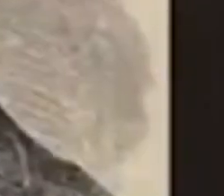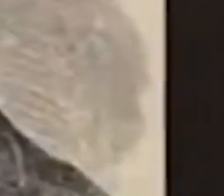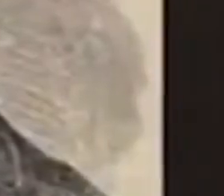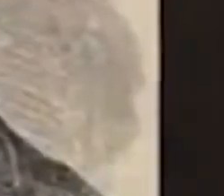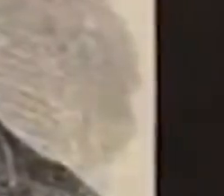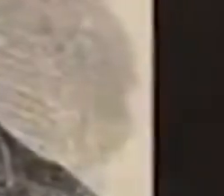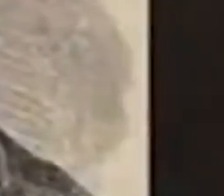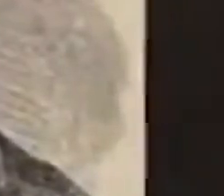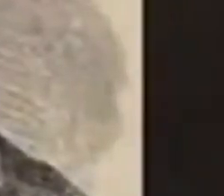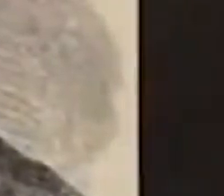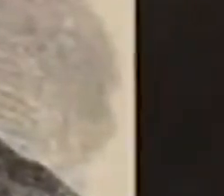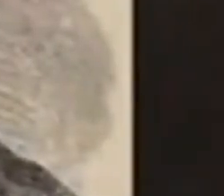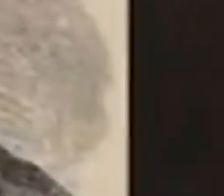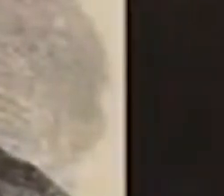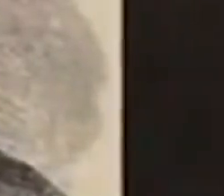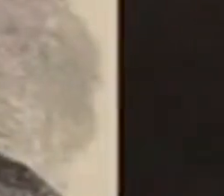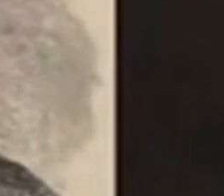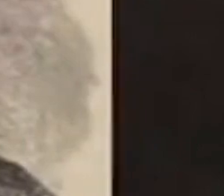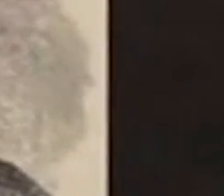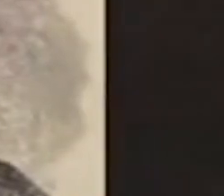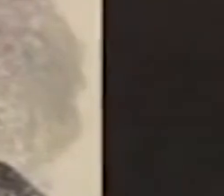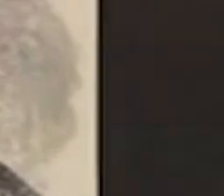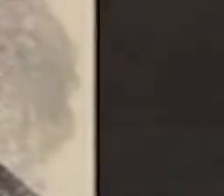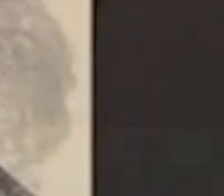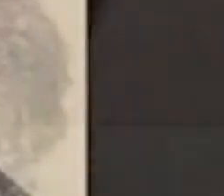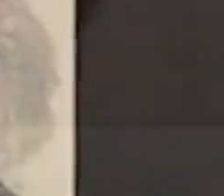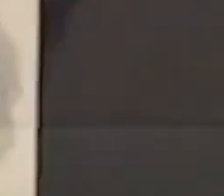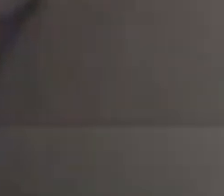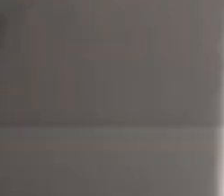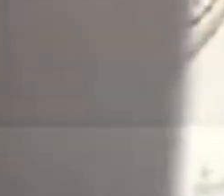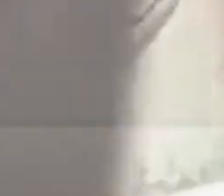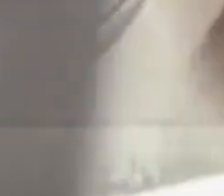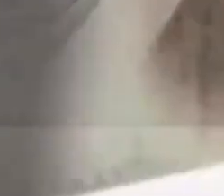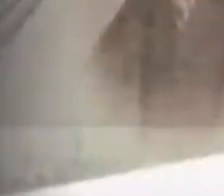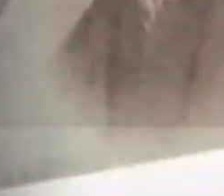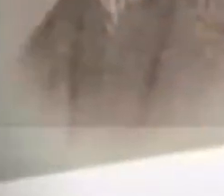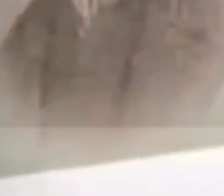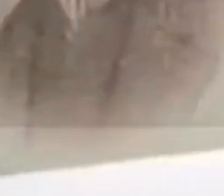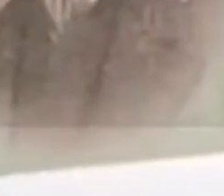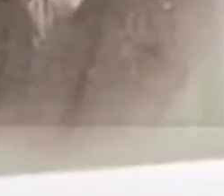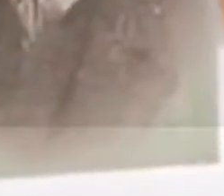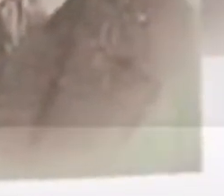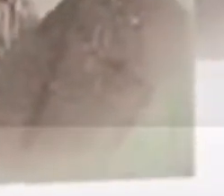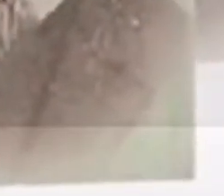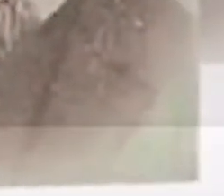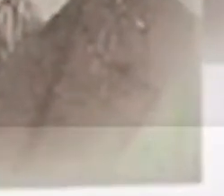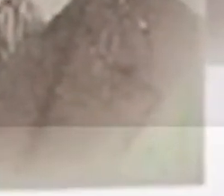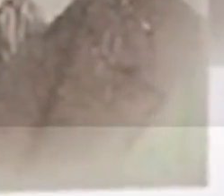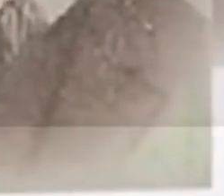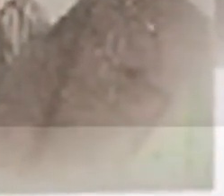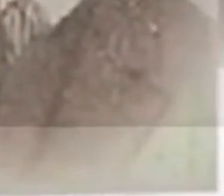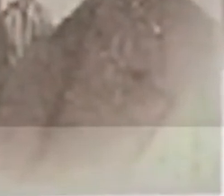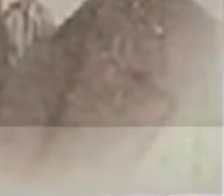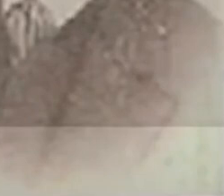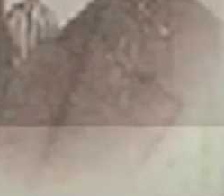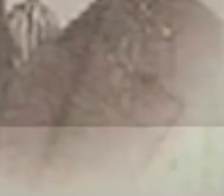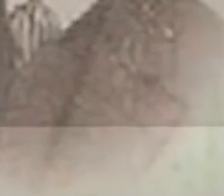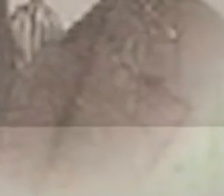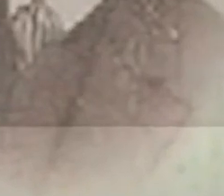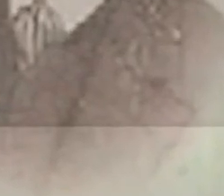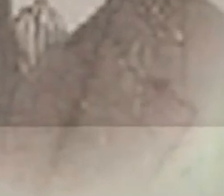de un rompecabezas para subir la cuesta